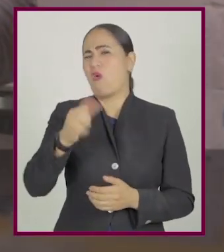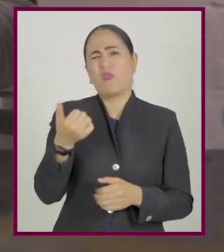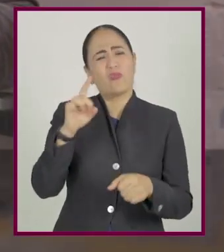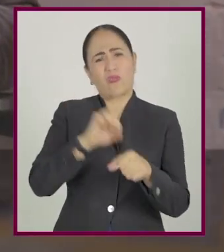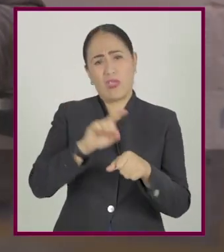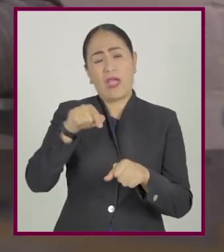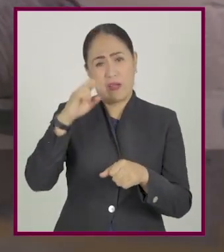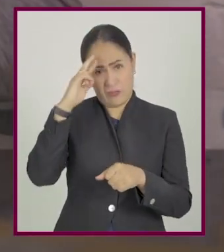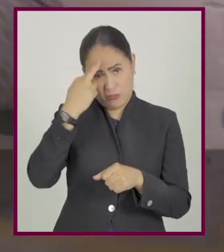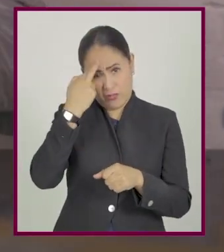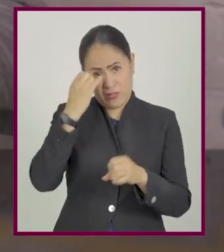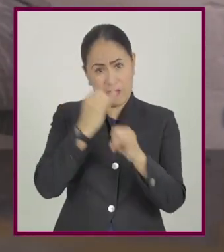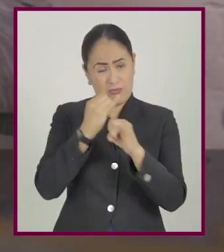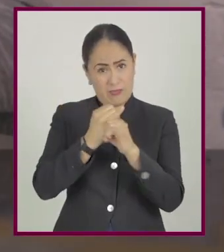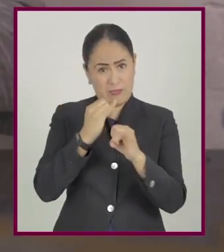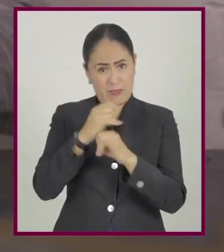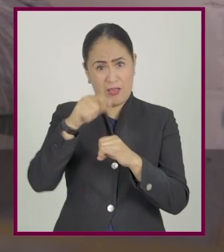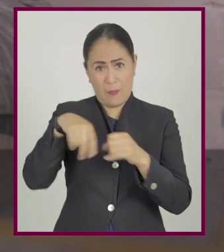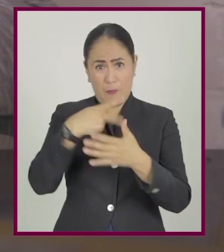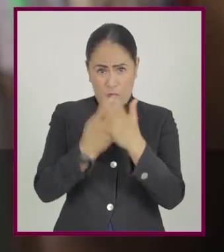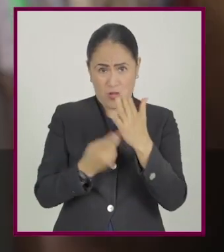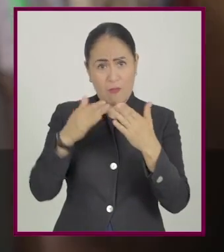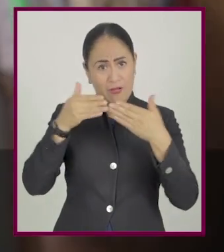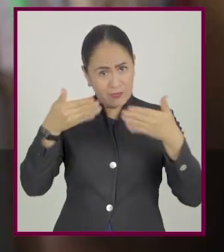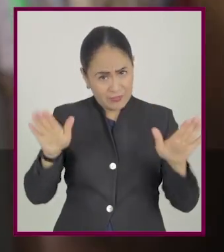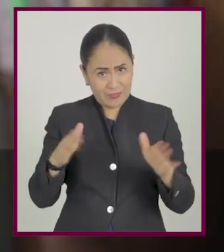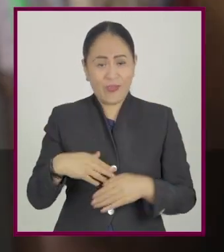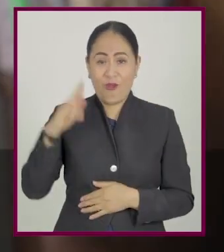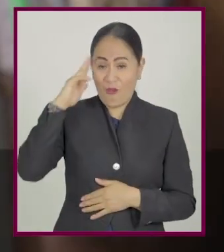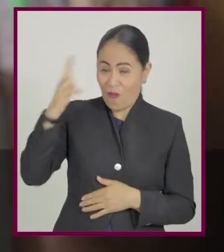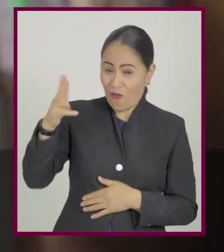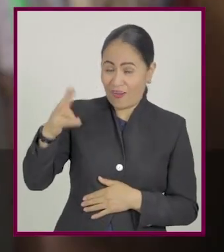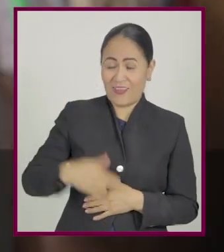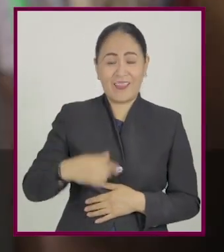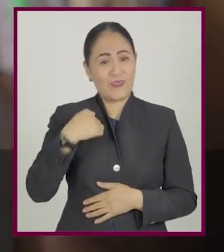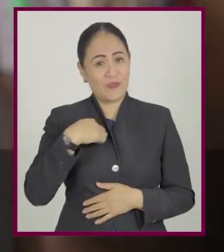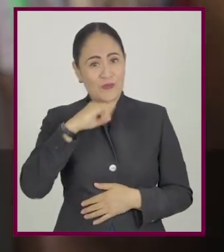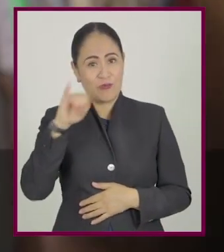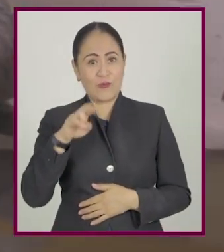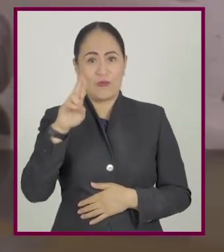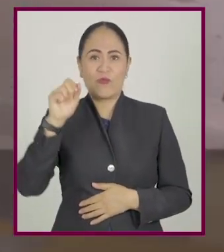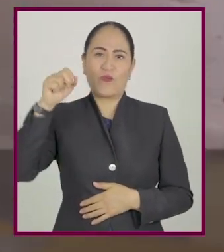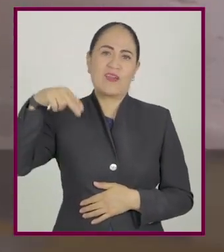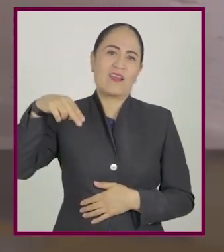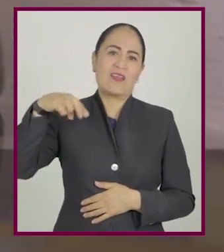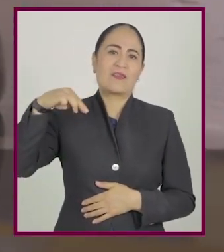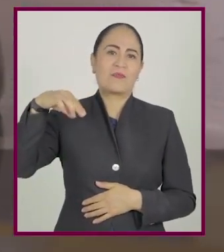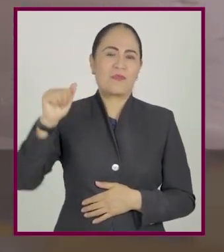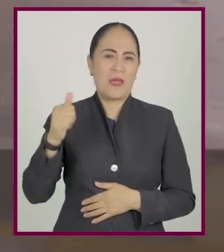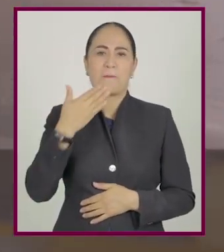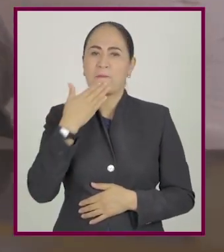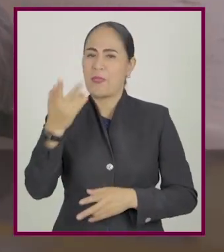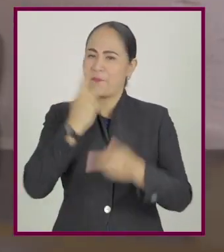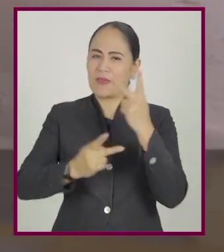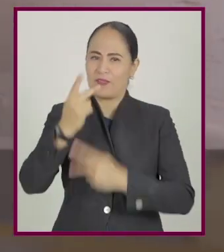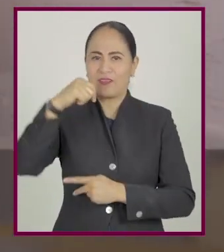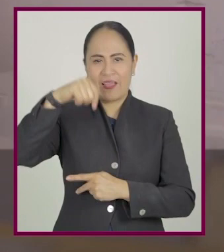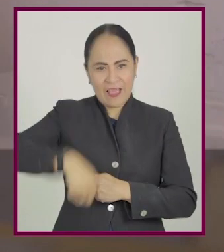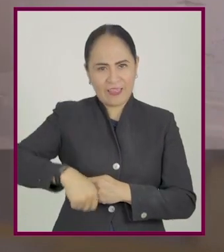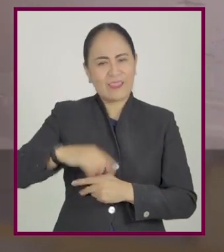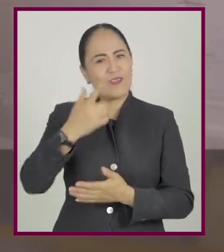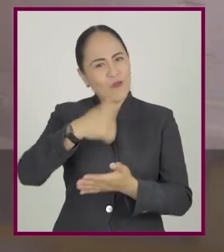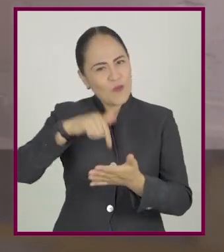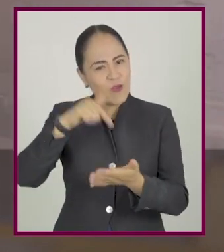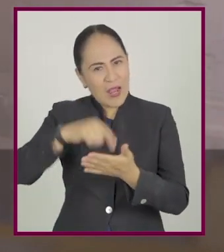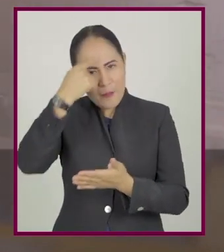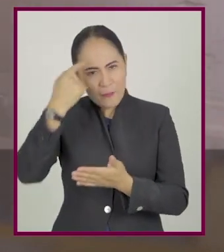Será otro día, porque ya tenemos que iniciar el videoblog. Hola, amigas y amigos. Yo soy Citlaly. Y yo, Juanma. Bienvenidas